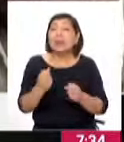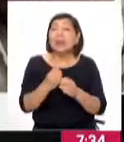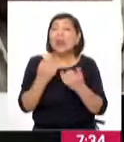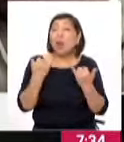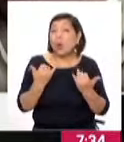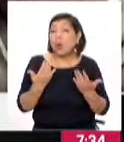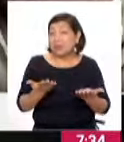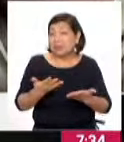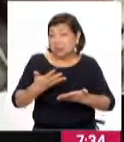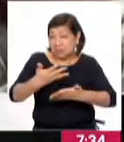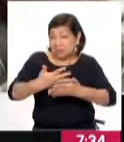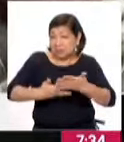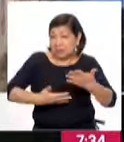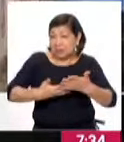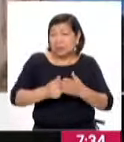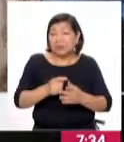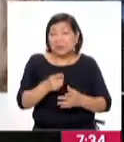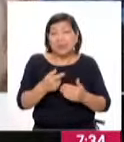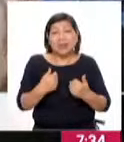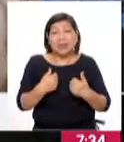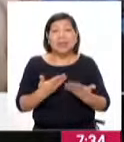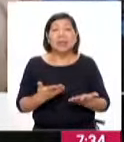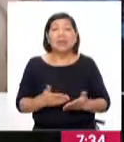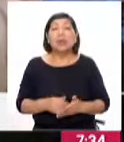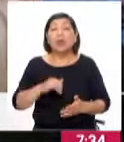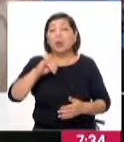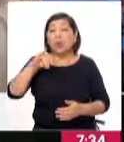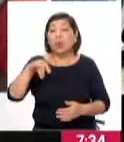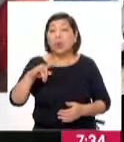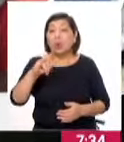de hoy según los registros que ustedes tienen en Juliaca?